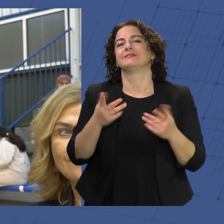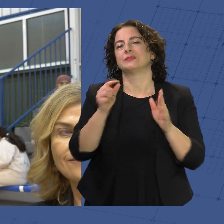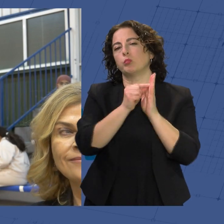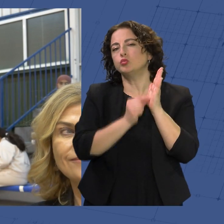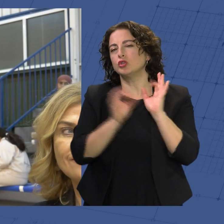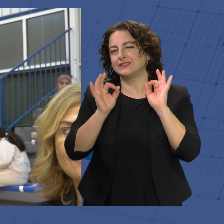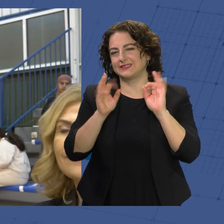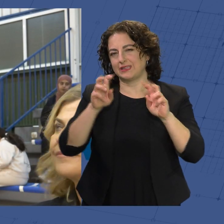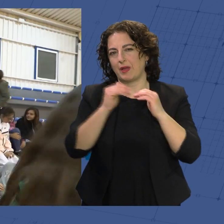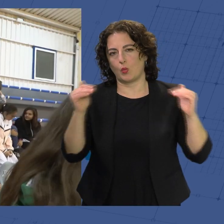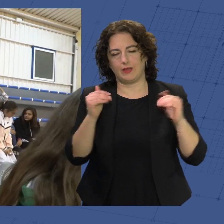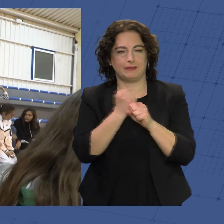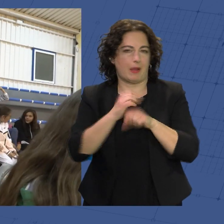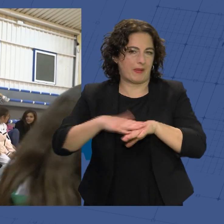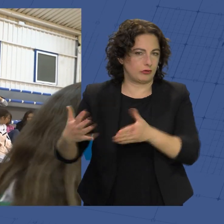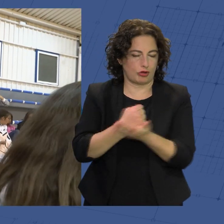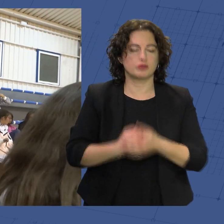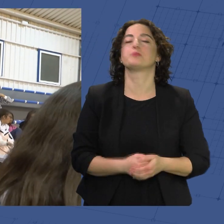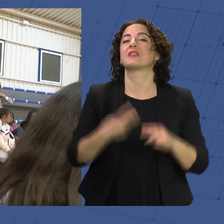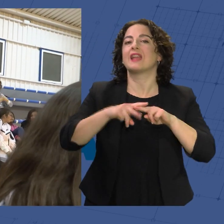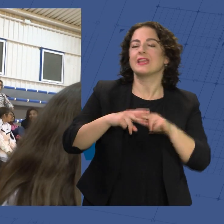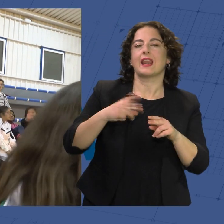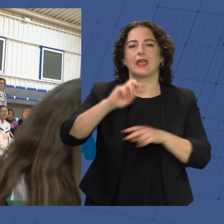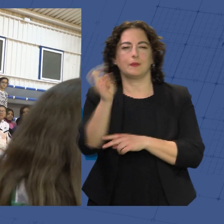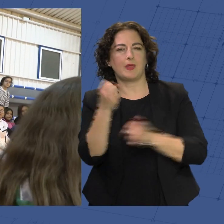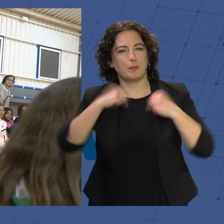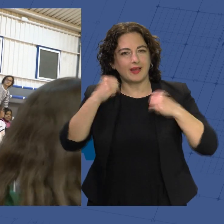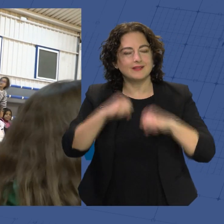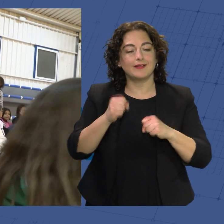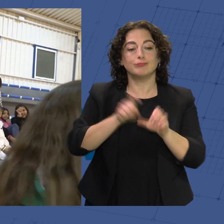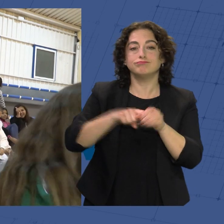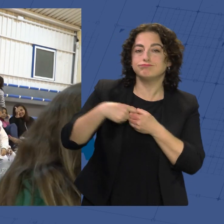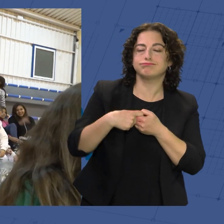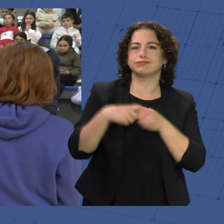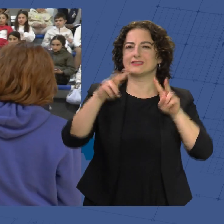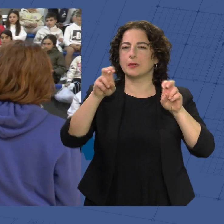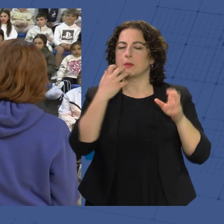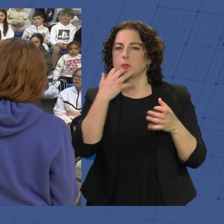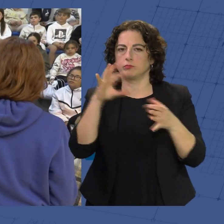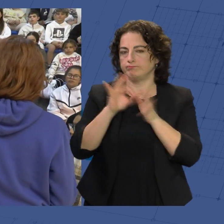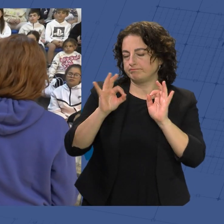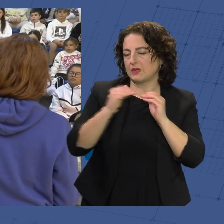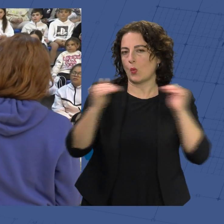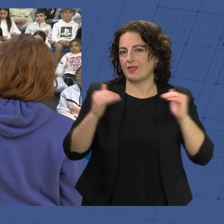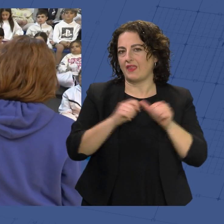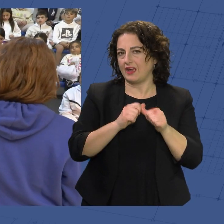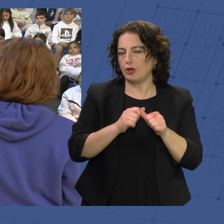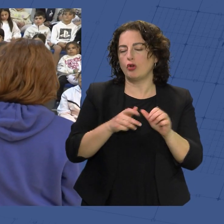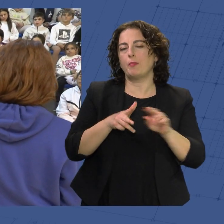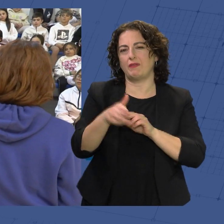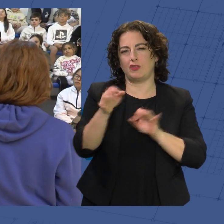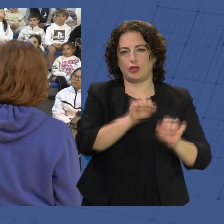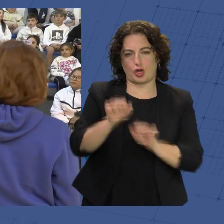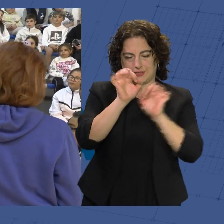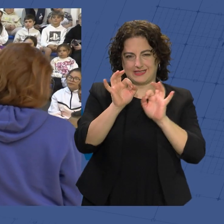igualdad y trabajando por todo. A través de talleres y actividades prácticas, los participantes exploraron temas relacionados con la igualdad de género y la prevención de la violencia.